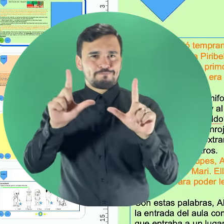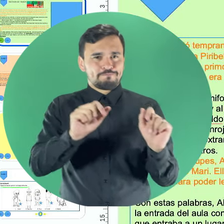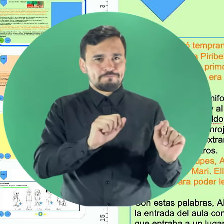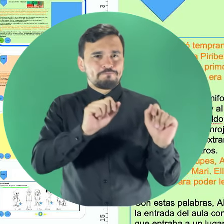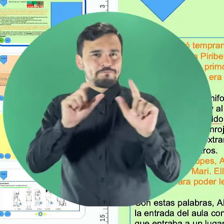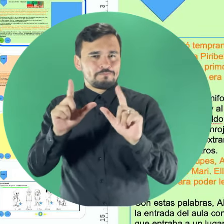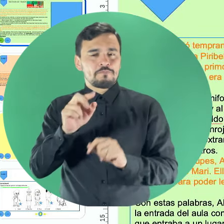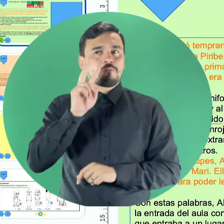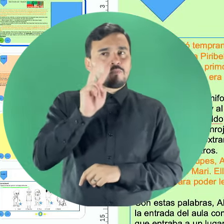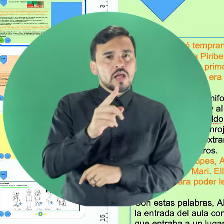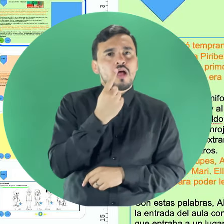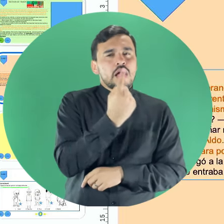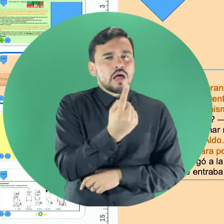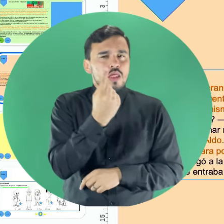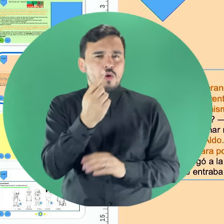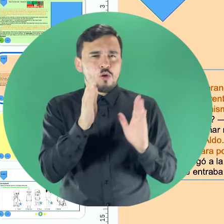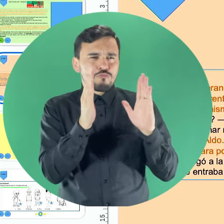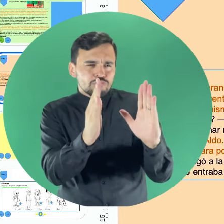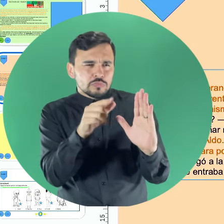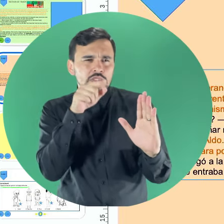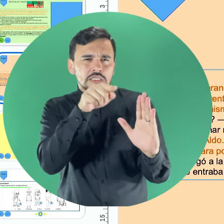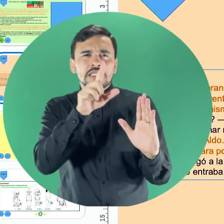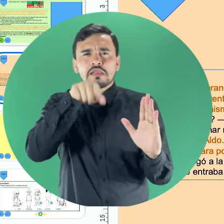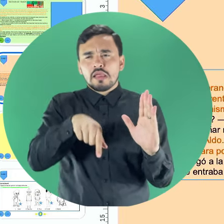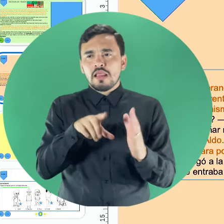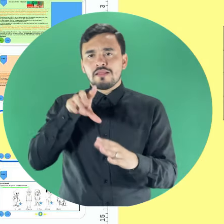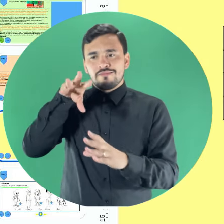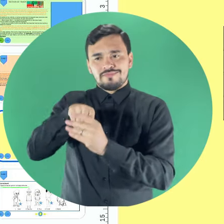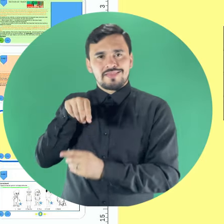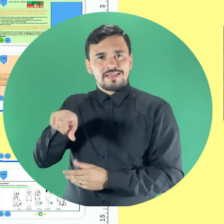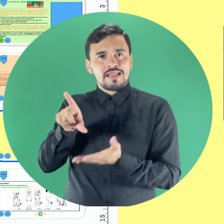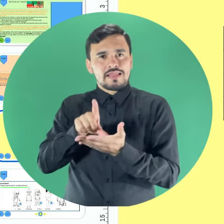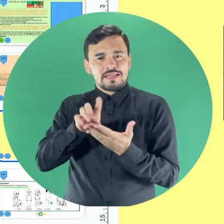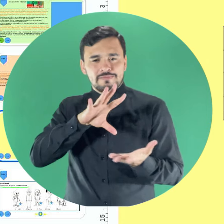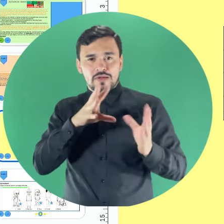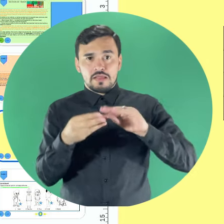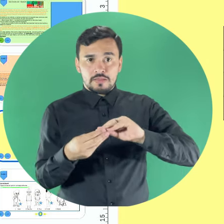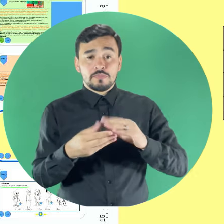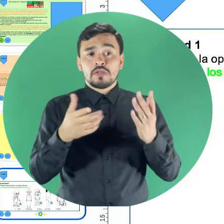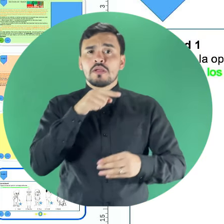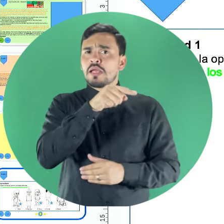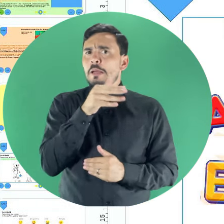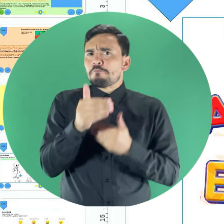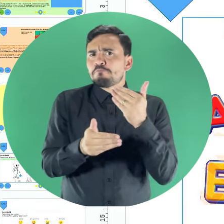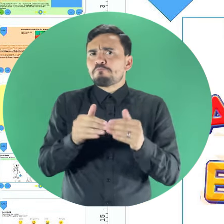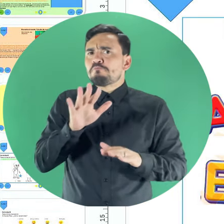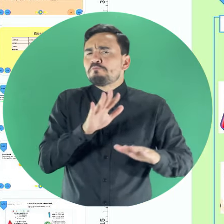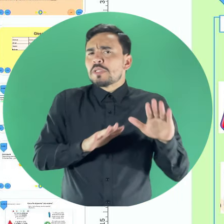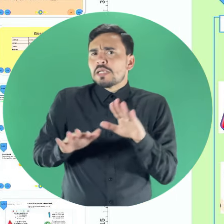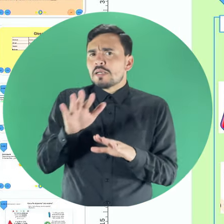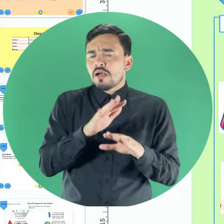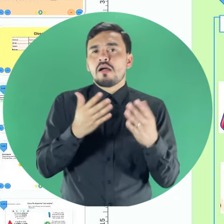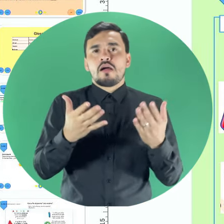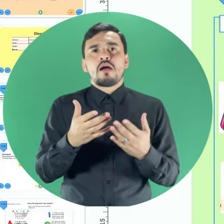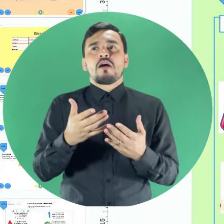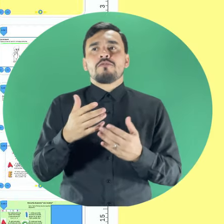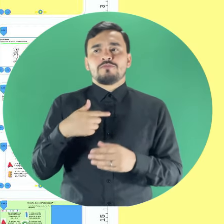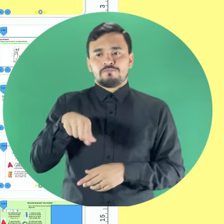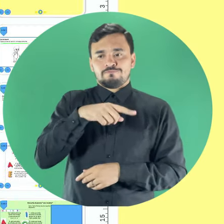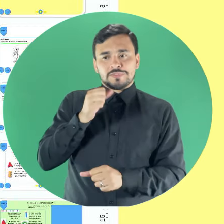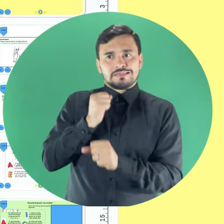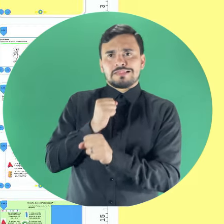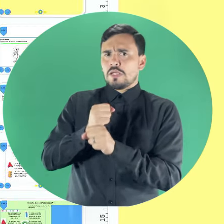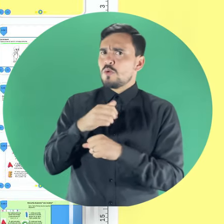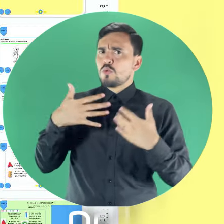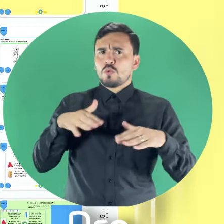por página cada una de las partes que compone el libro. Y en la producción, básicamente, y que fue justamente nuestro